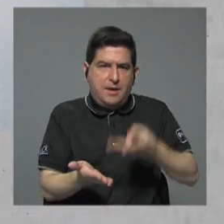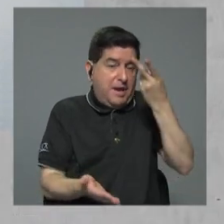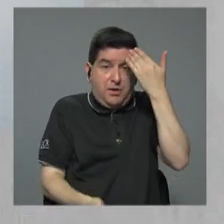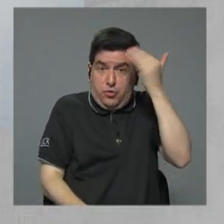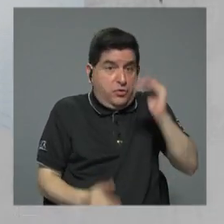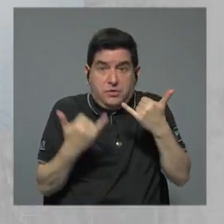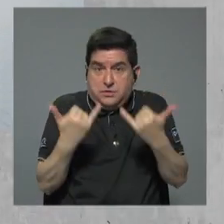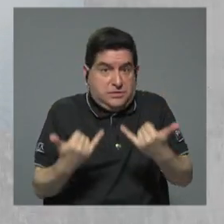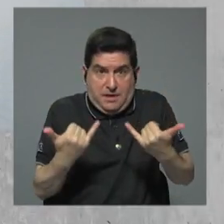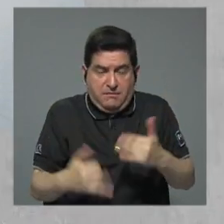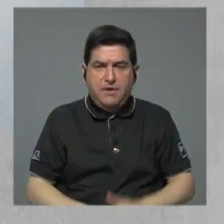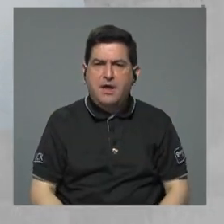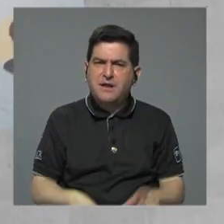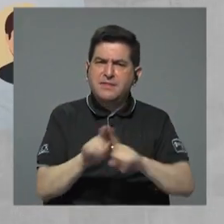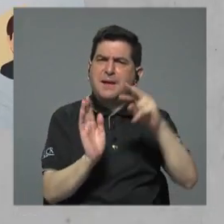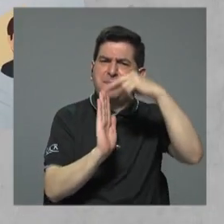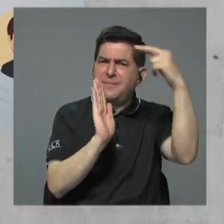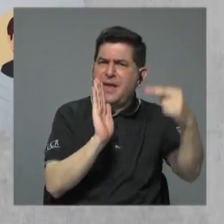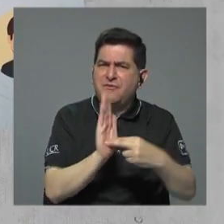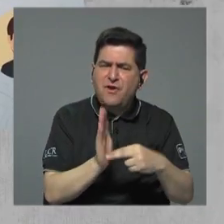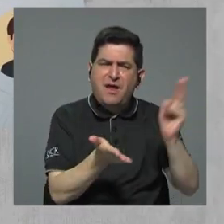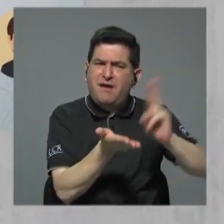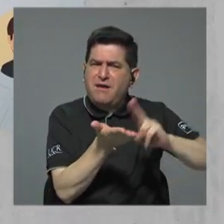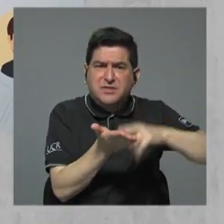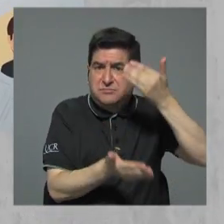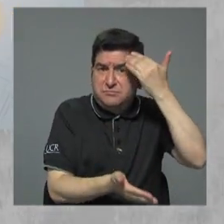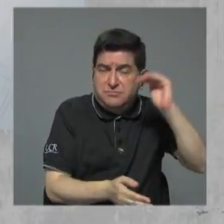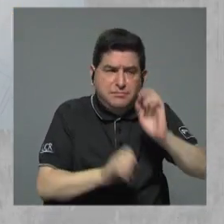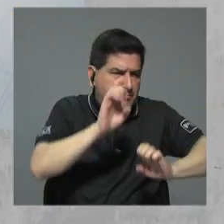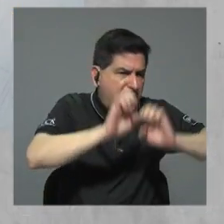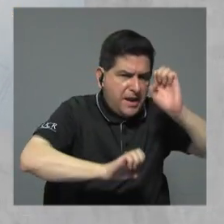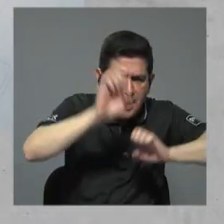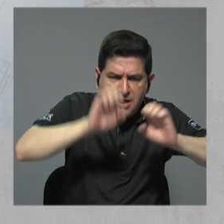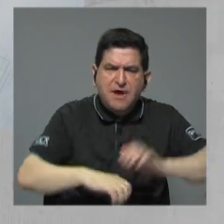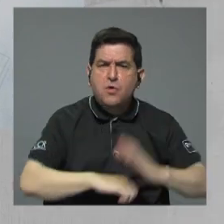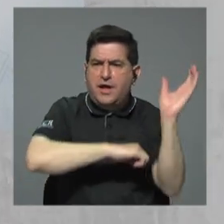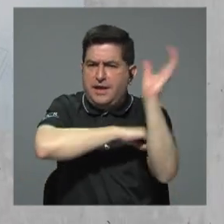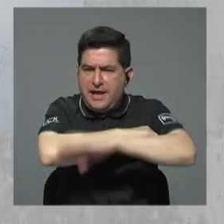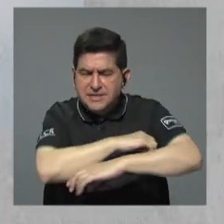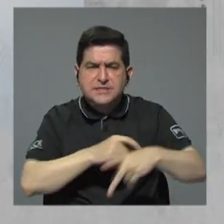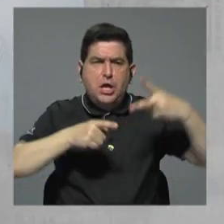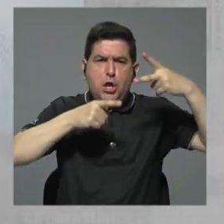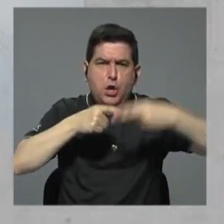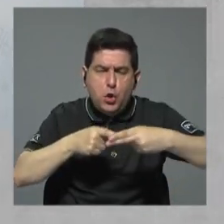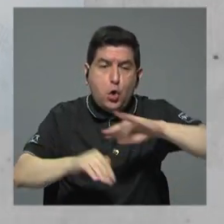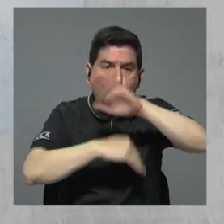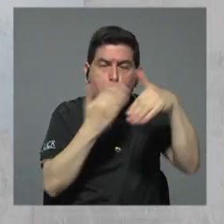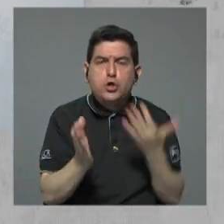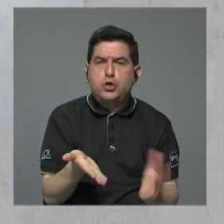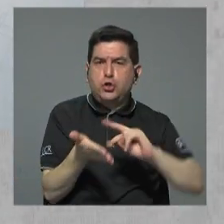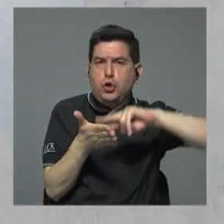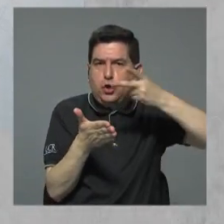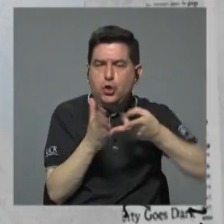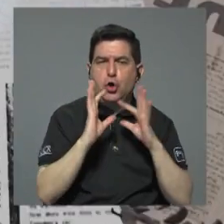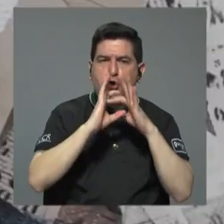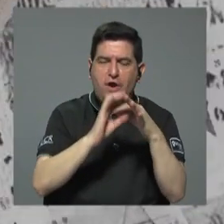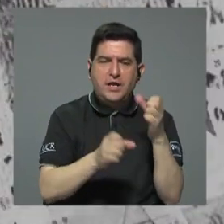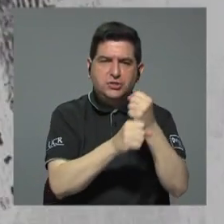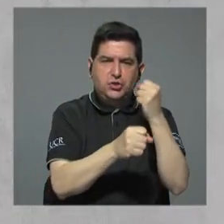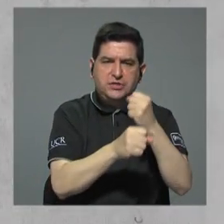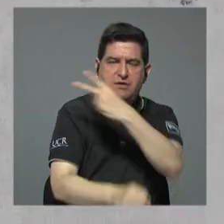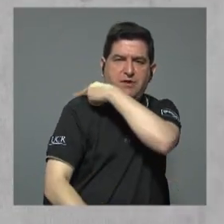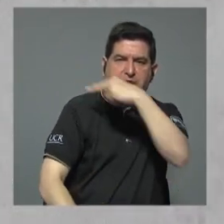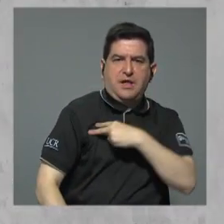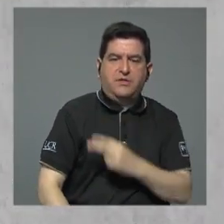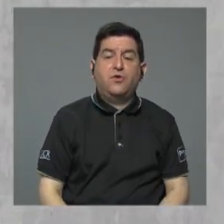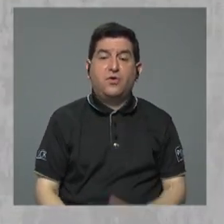desconoce sino también las reglas para la contratación, evaluación, sanción, despido y todo lo que implique la relación obrero-patronal